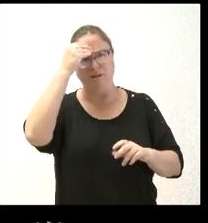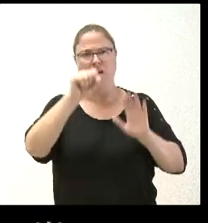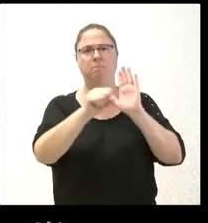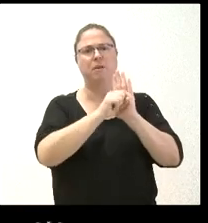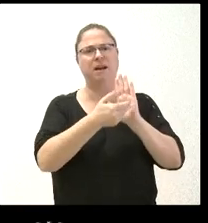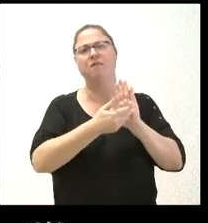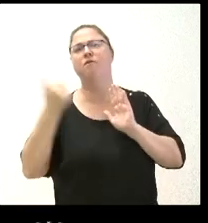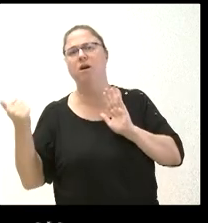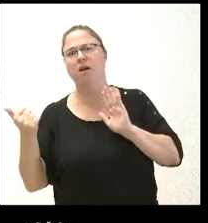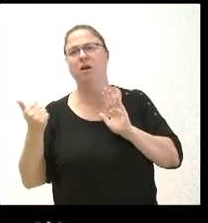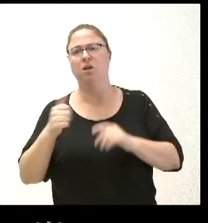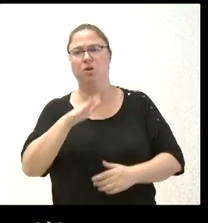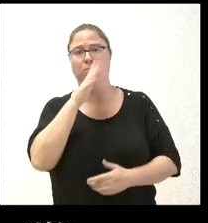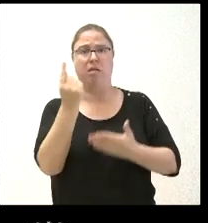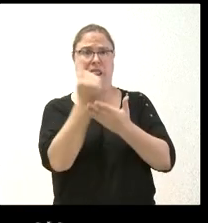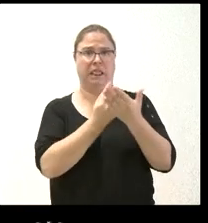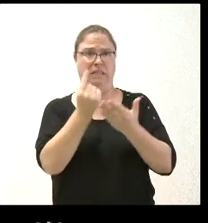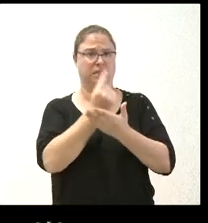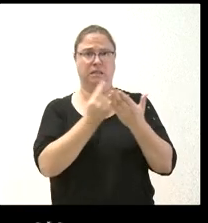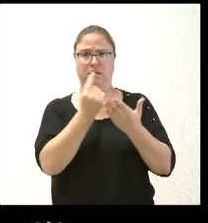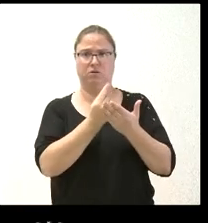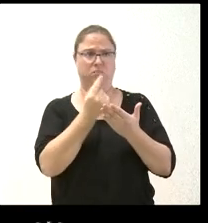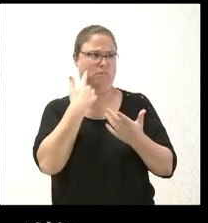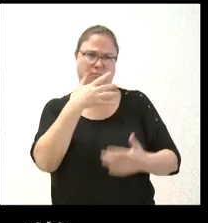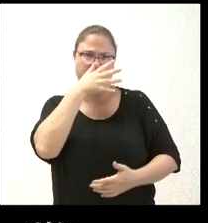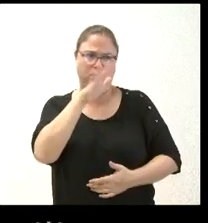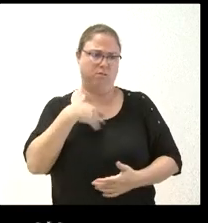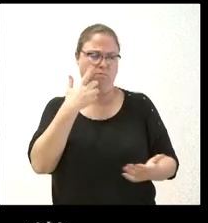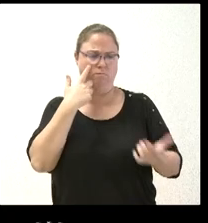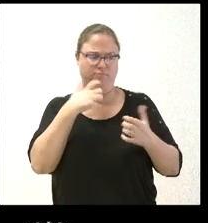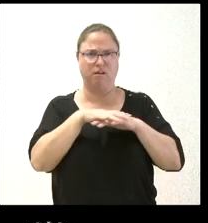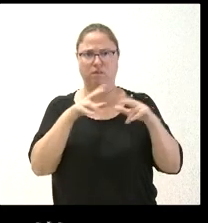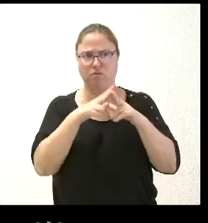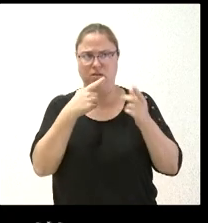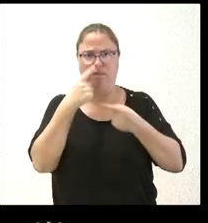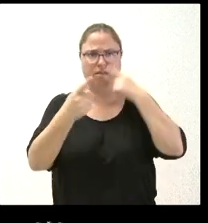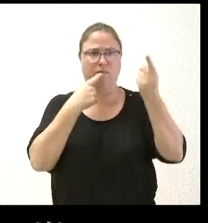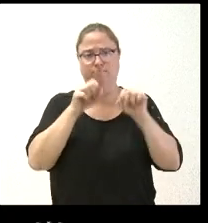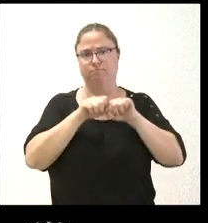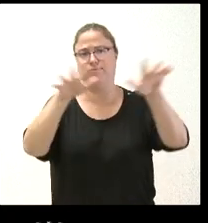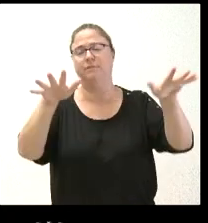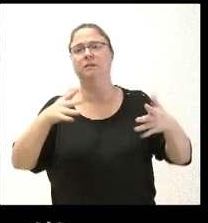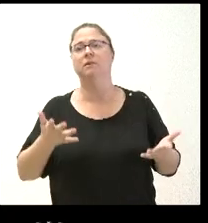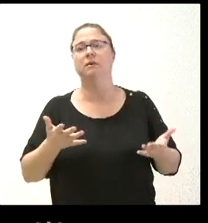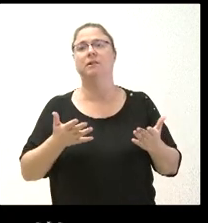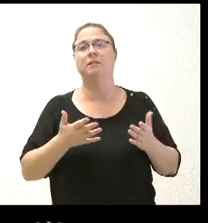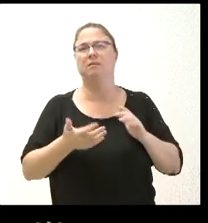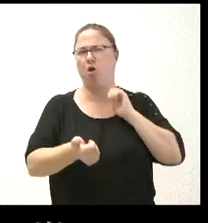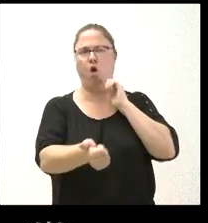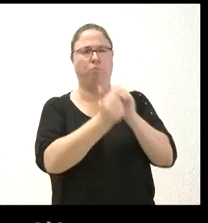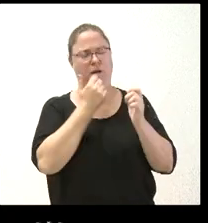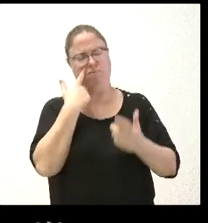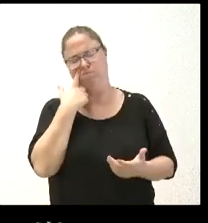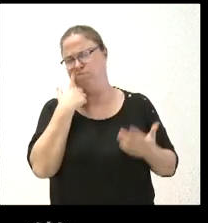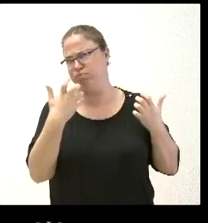ya que en el diseño se puede ver y como se ha denunciado en redes sociales o como se ha comentado, mejor dicho, que el plagio es evidente